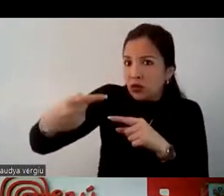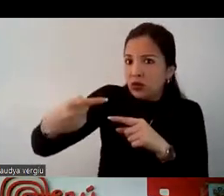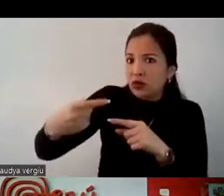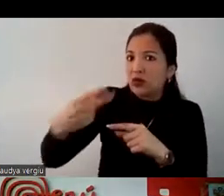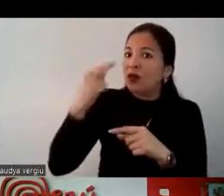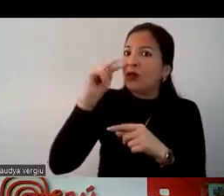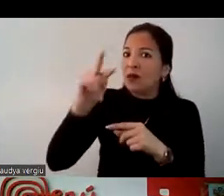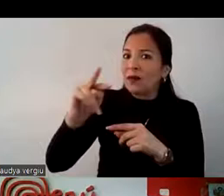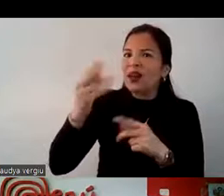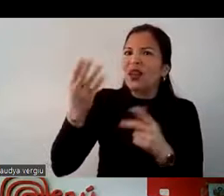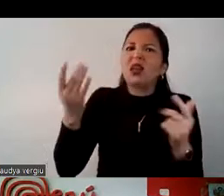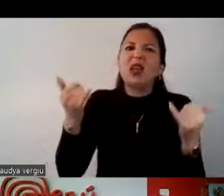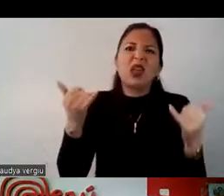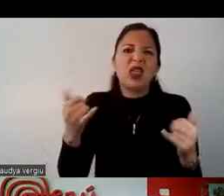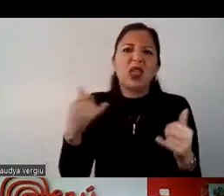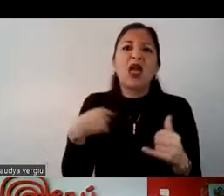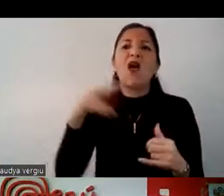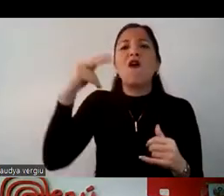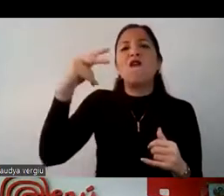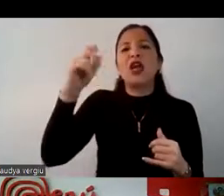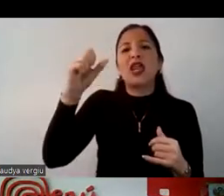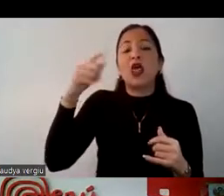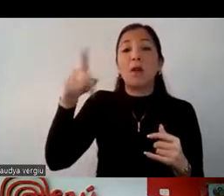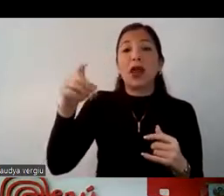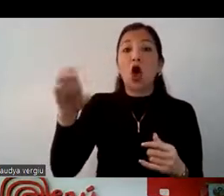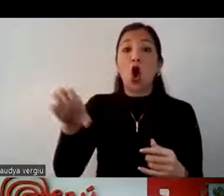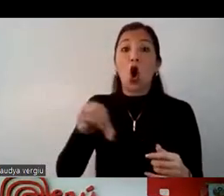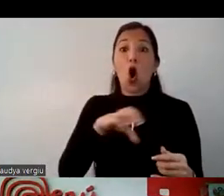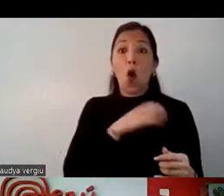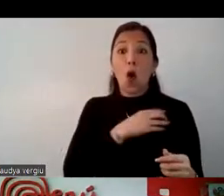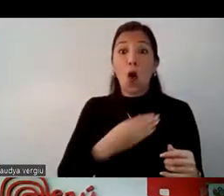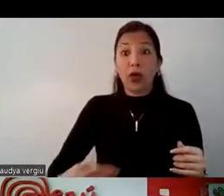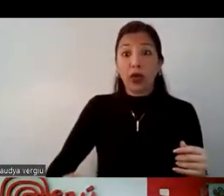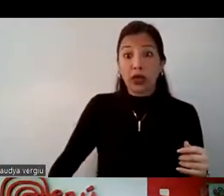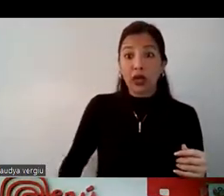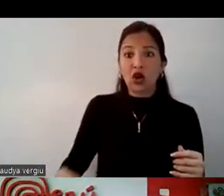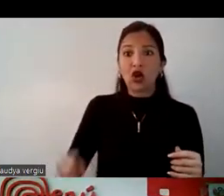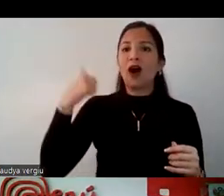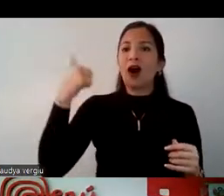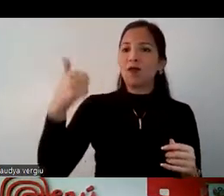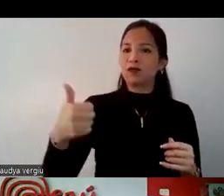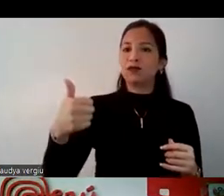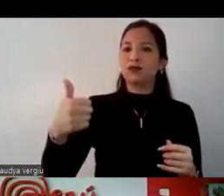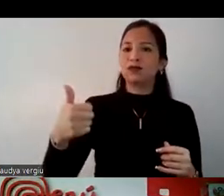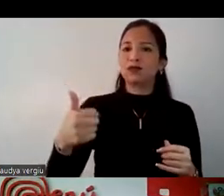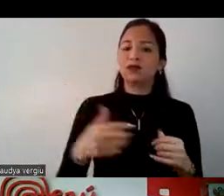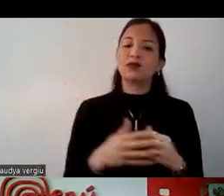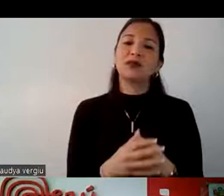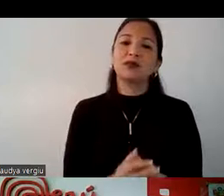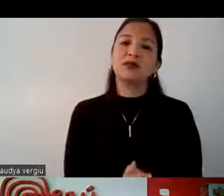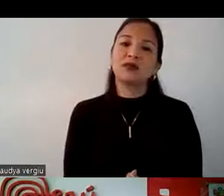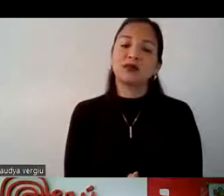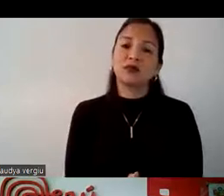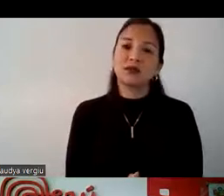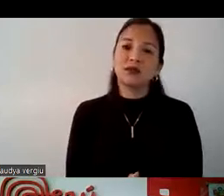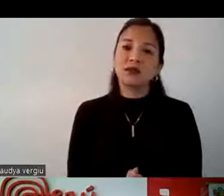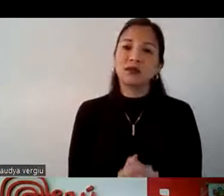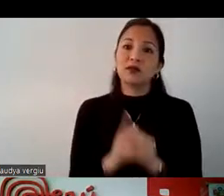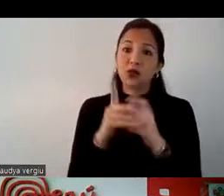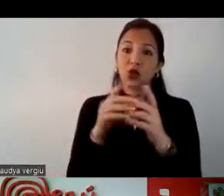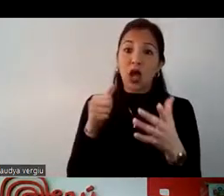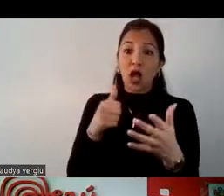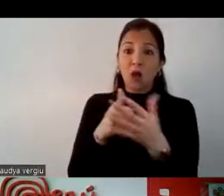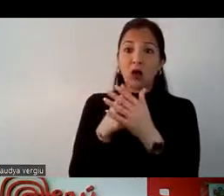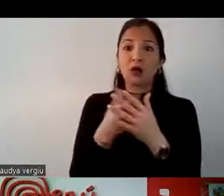día cae el feriado y el gobierno qué día prueba que sea, ¿ok? En eso se pueden apoyar en